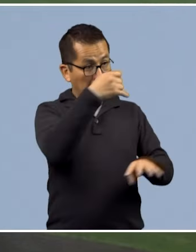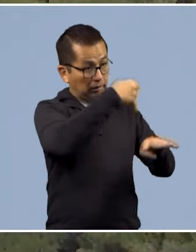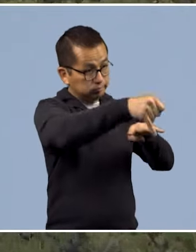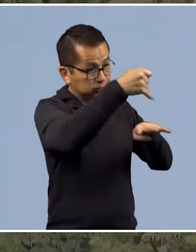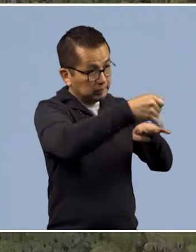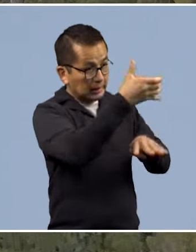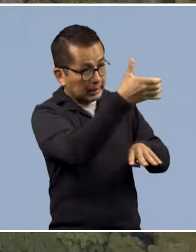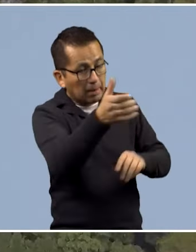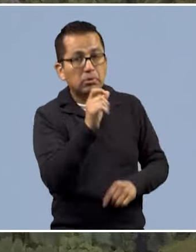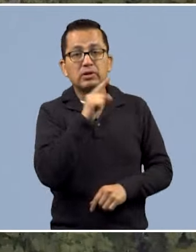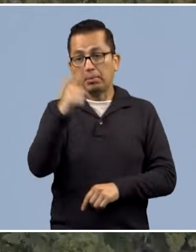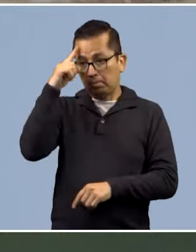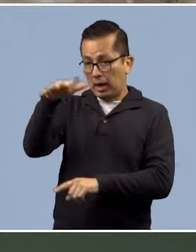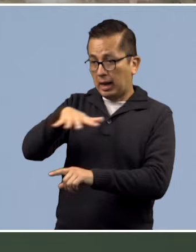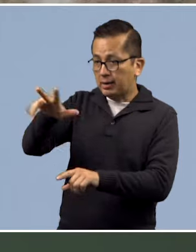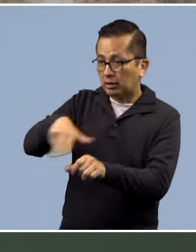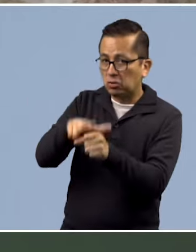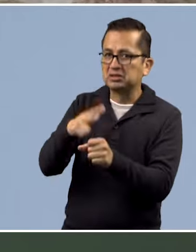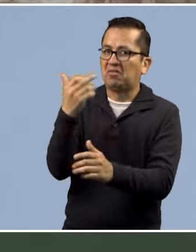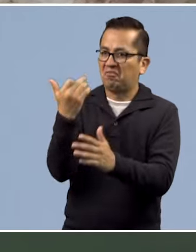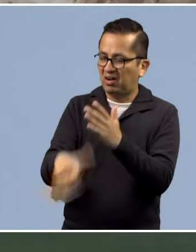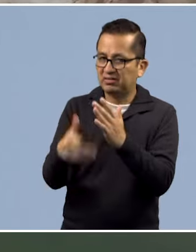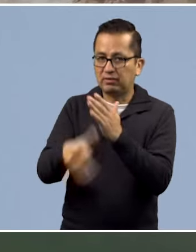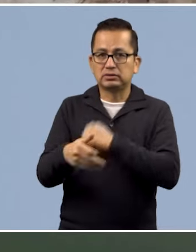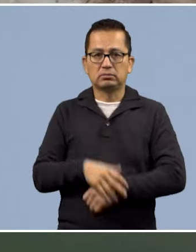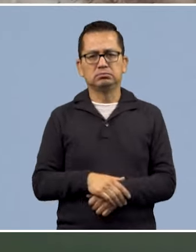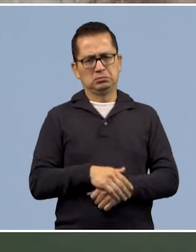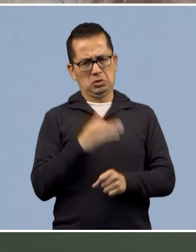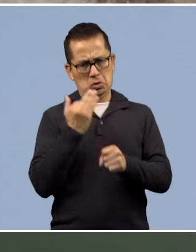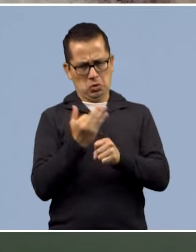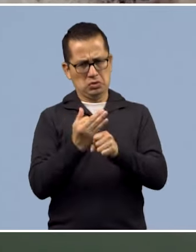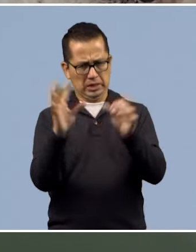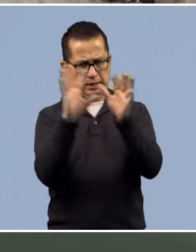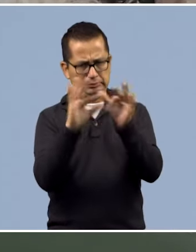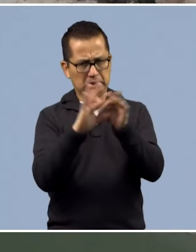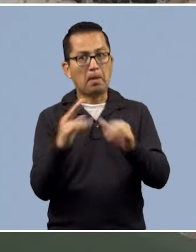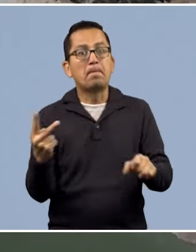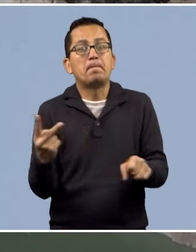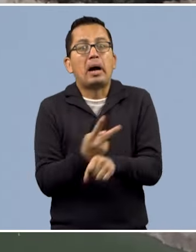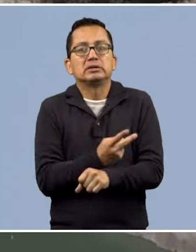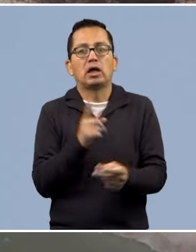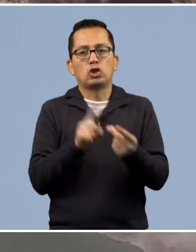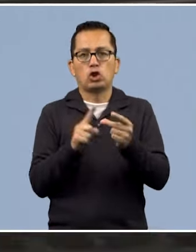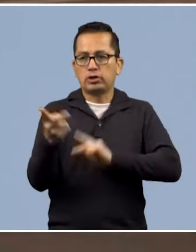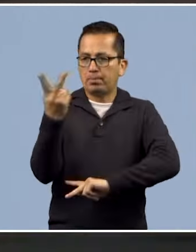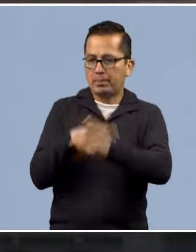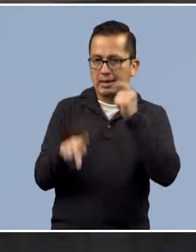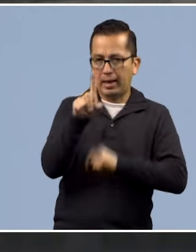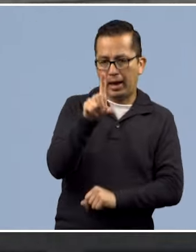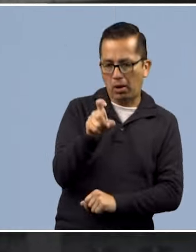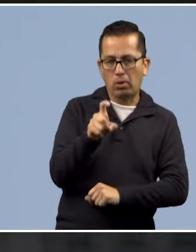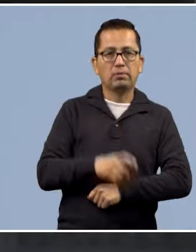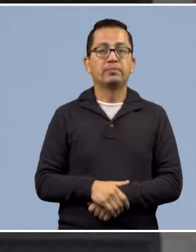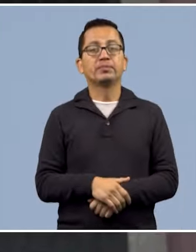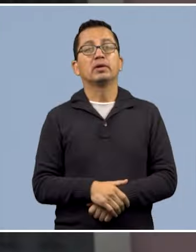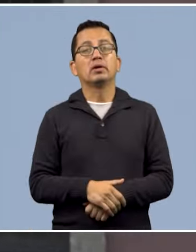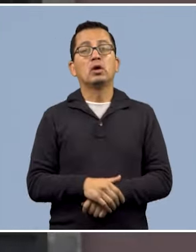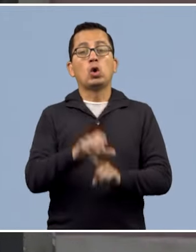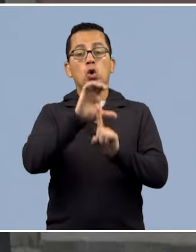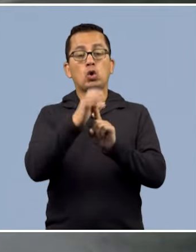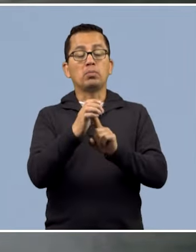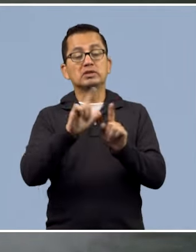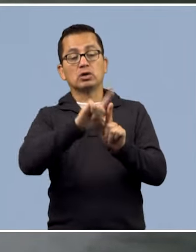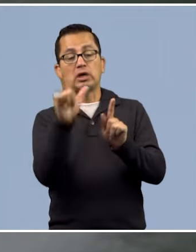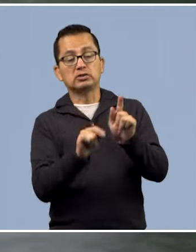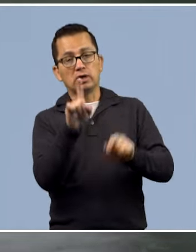energía y el medio ambiente. Aquí te contamos sobre la situación de nuestras fuentes de agua. De acuerdo a la Comisión Nacional